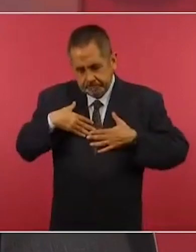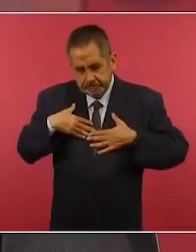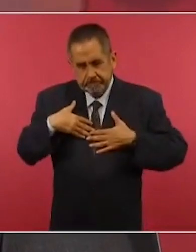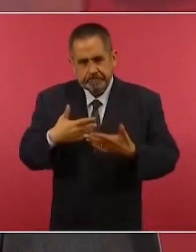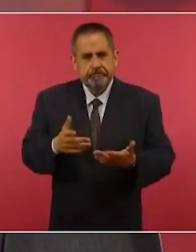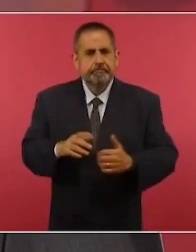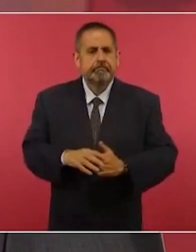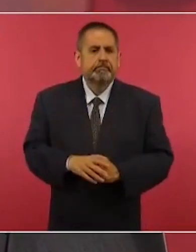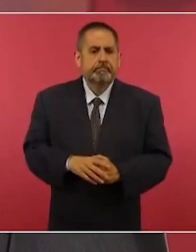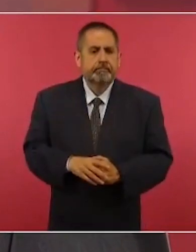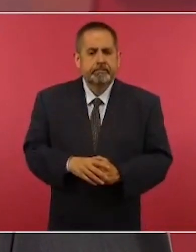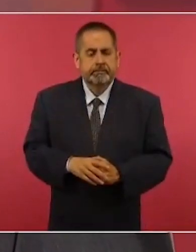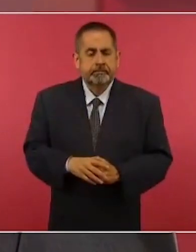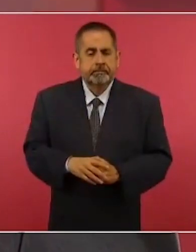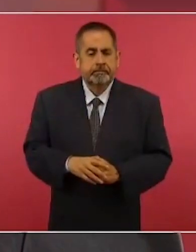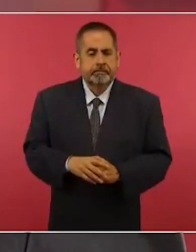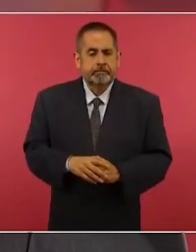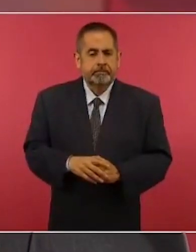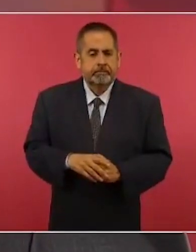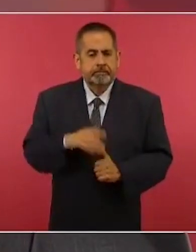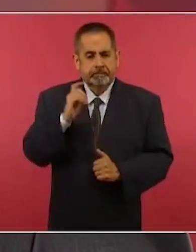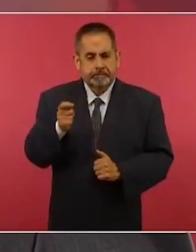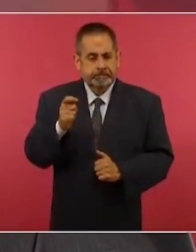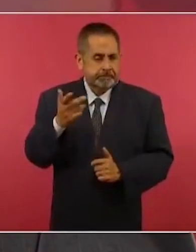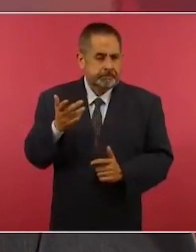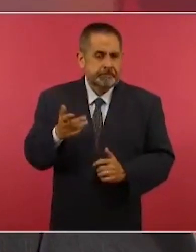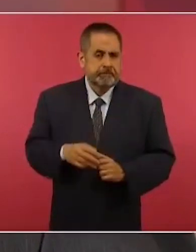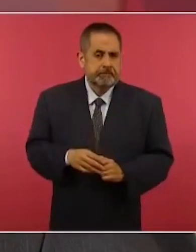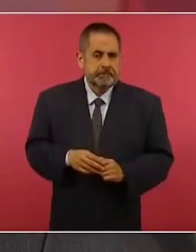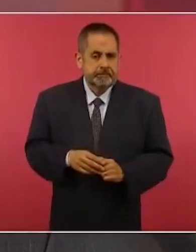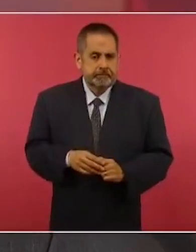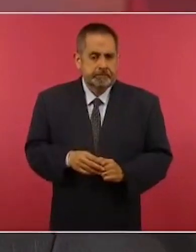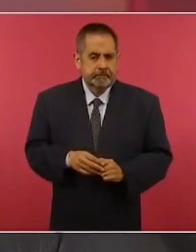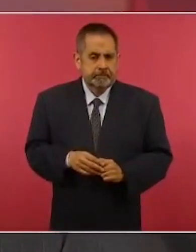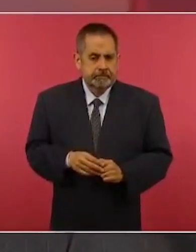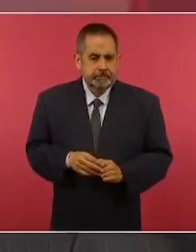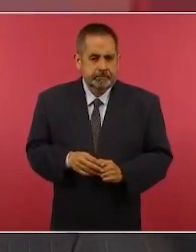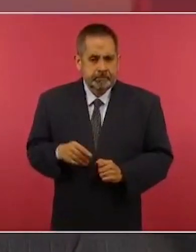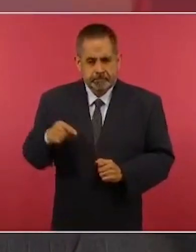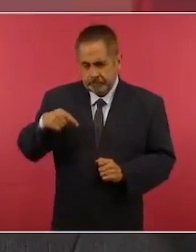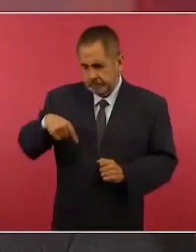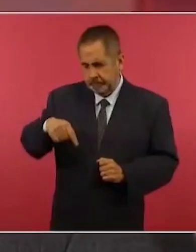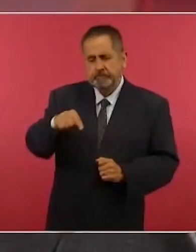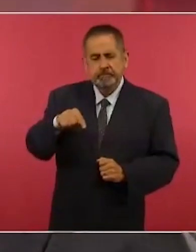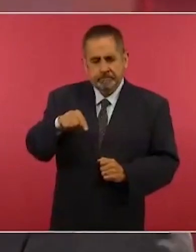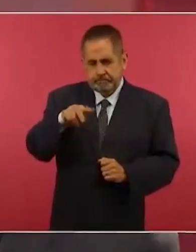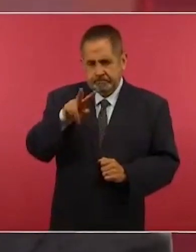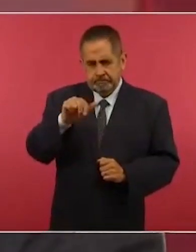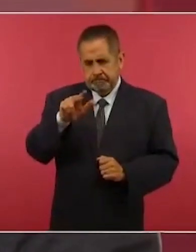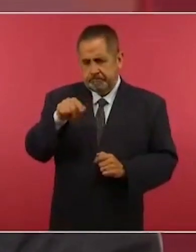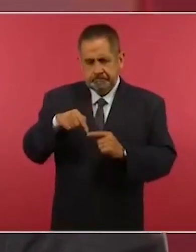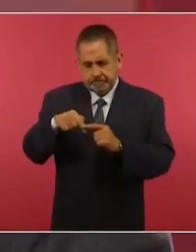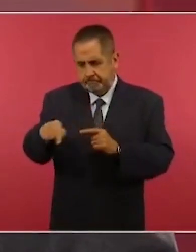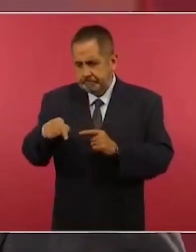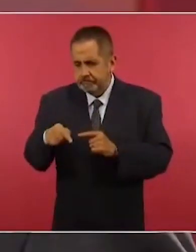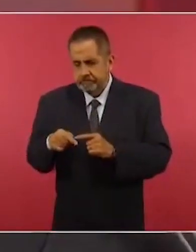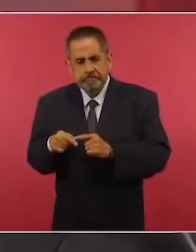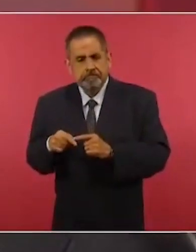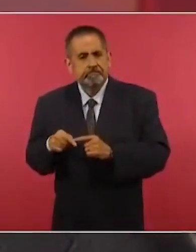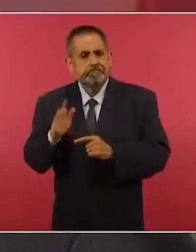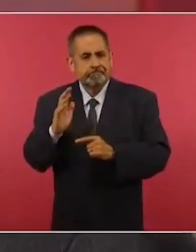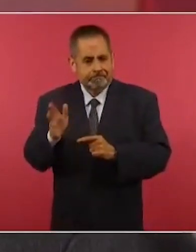de que estamos recibiendo